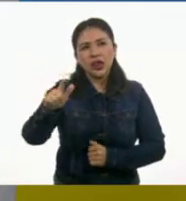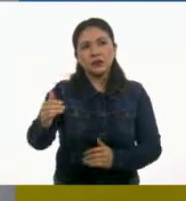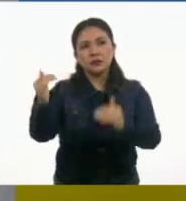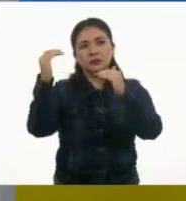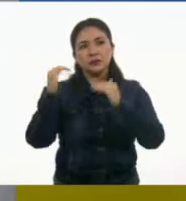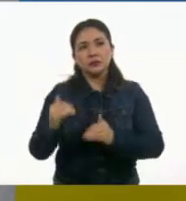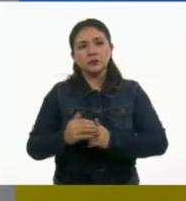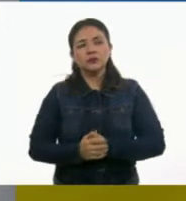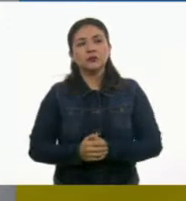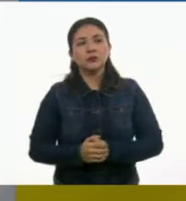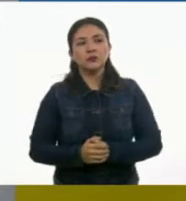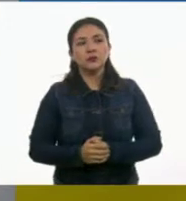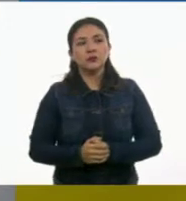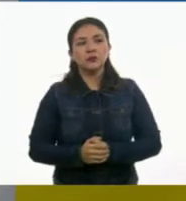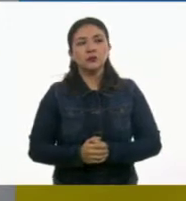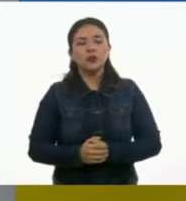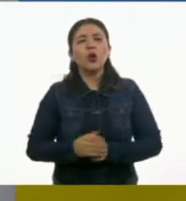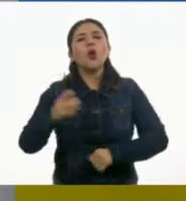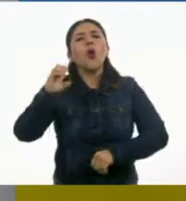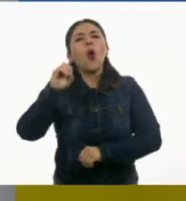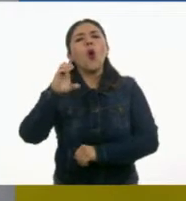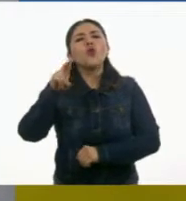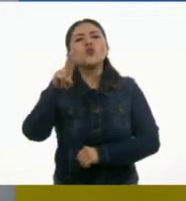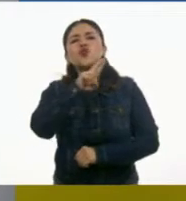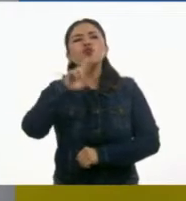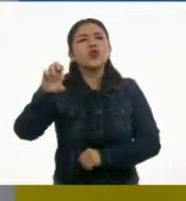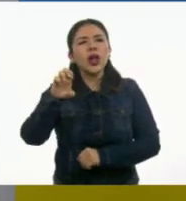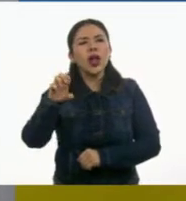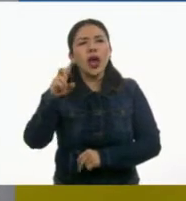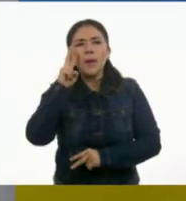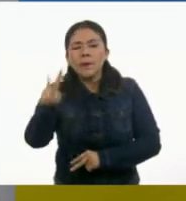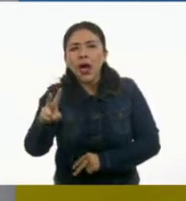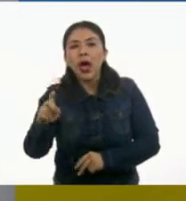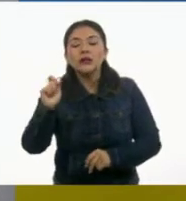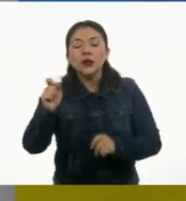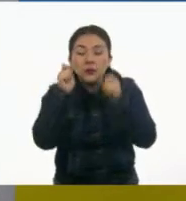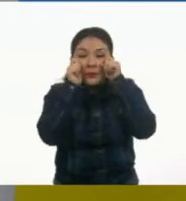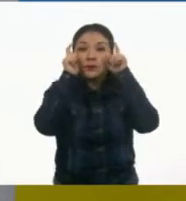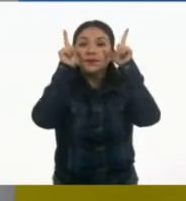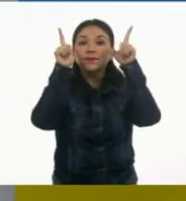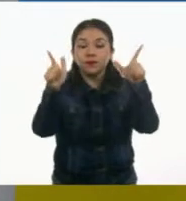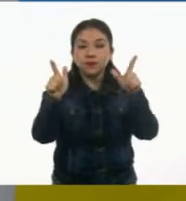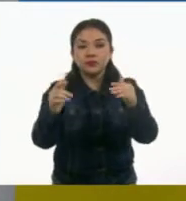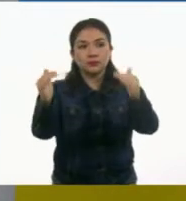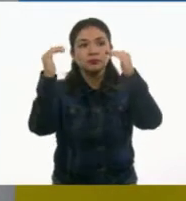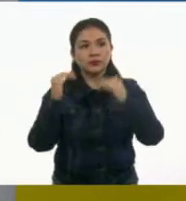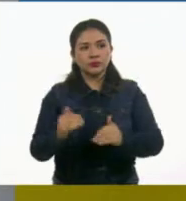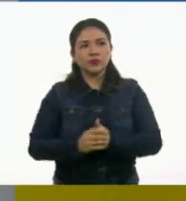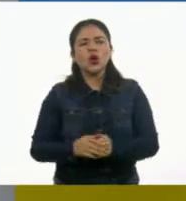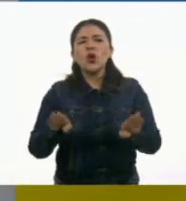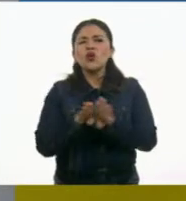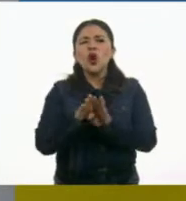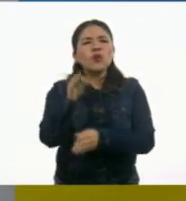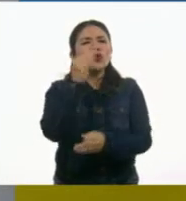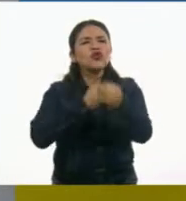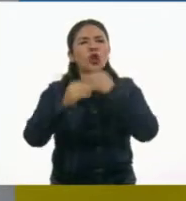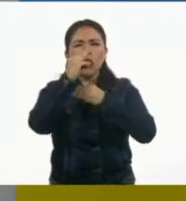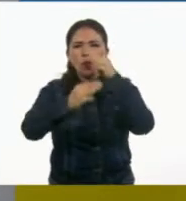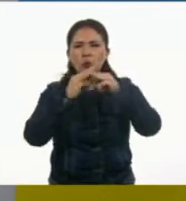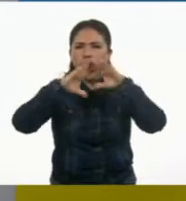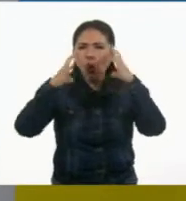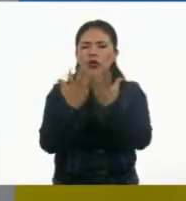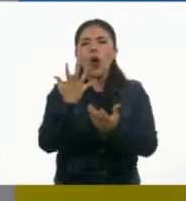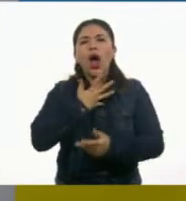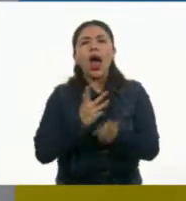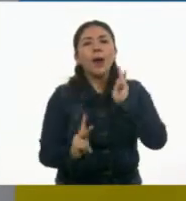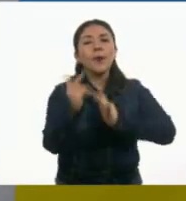crecer como ella quiera, ocurre a una de ellas despertarse, como en todos los planetas hierbas buenas